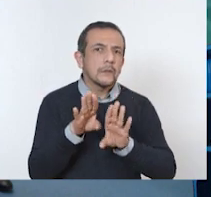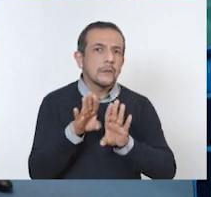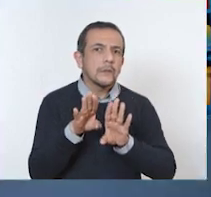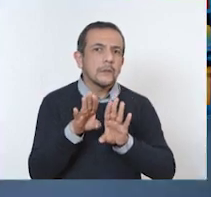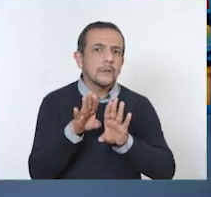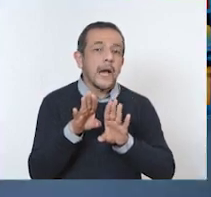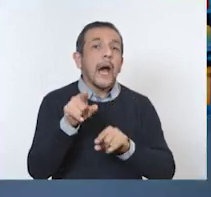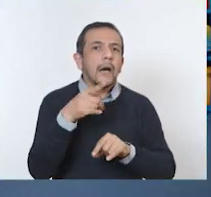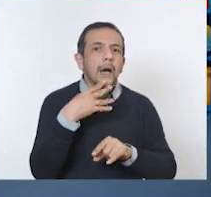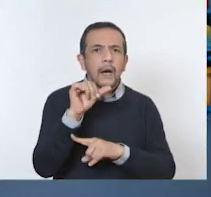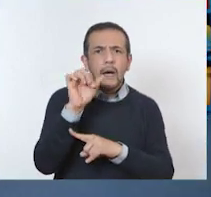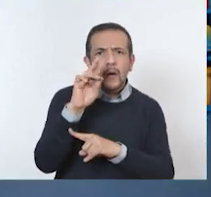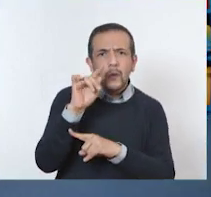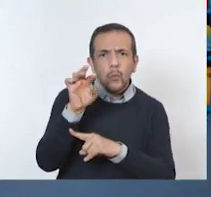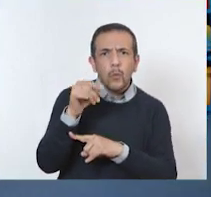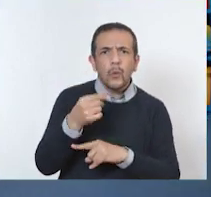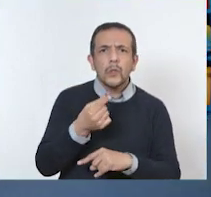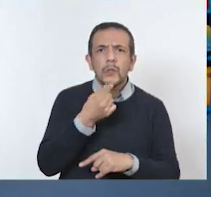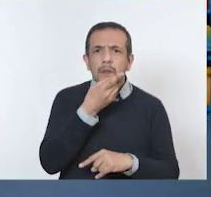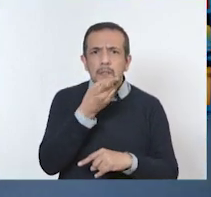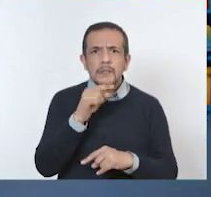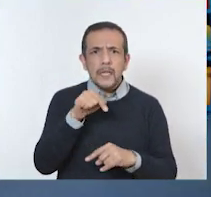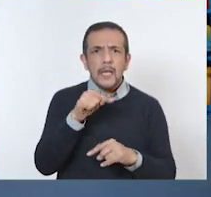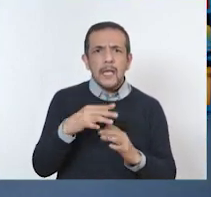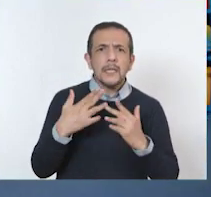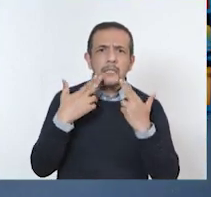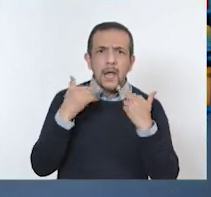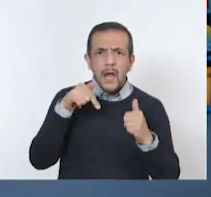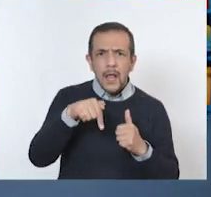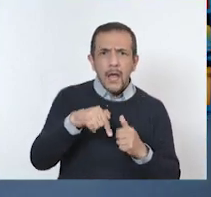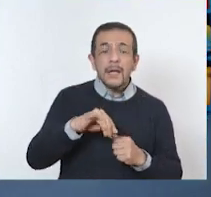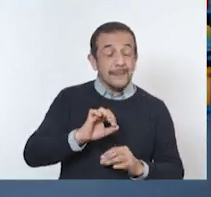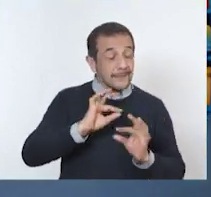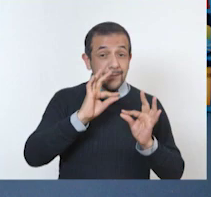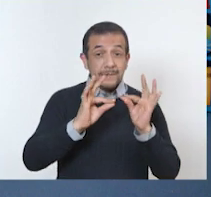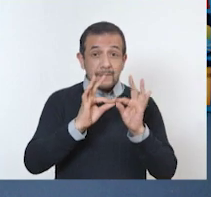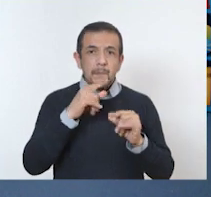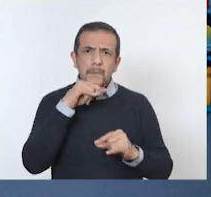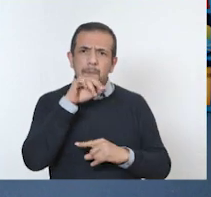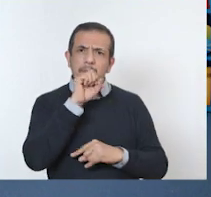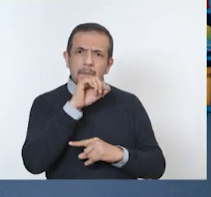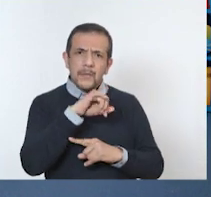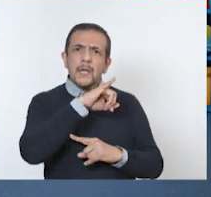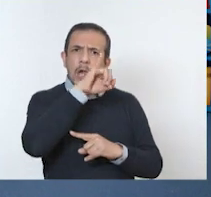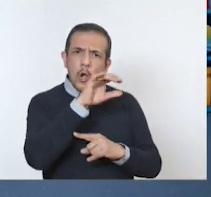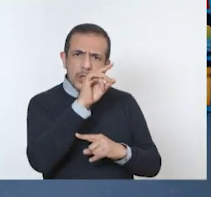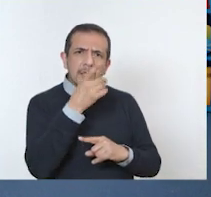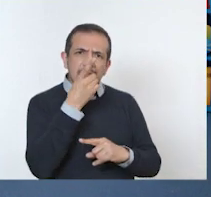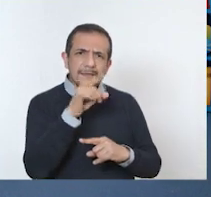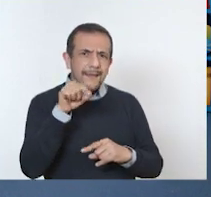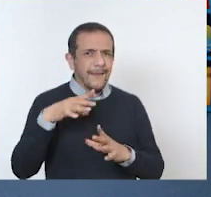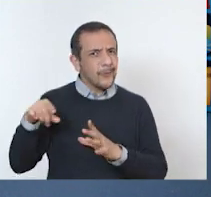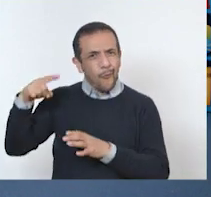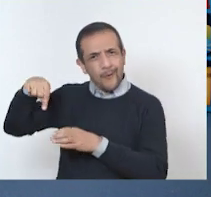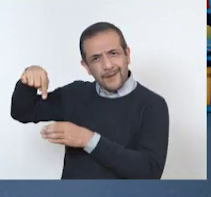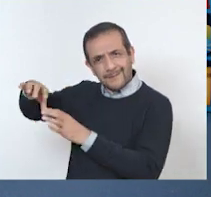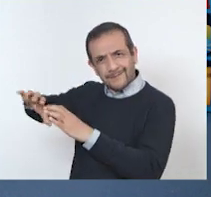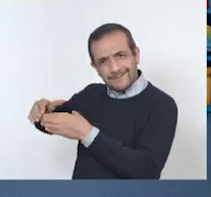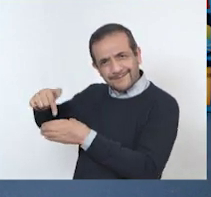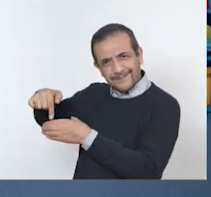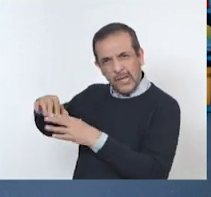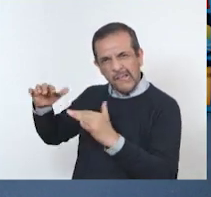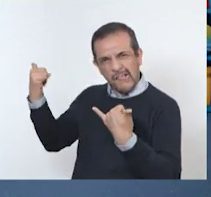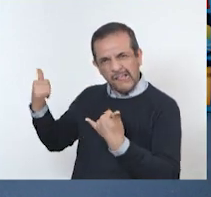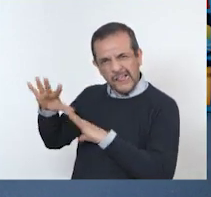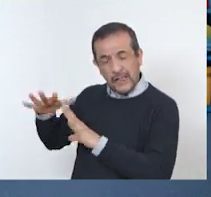¿Cómo? Arturo dice que es de granja. Arturo, es correcto. Pero mira, creo que también José nos dijo que es salvaje. Ah, caray,